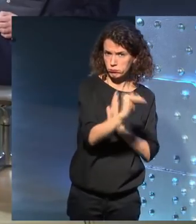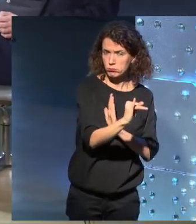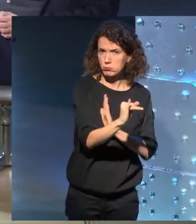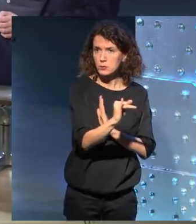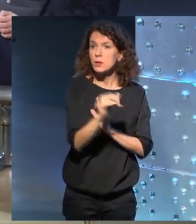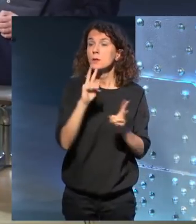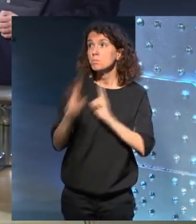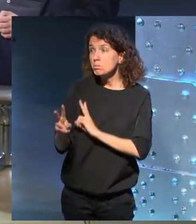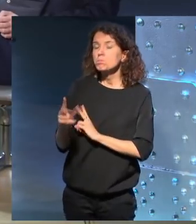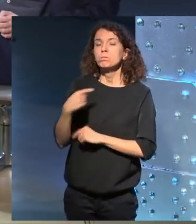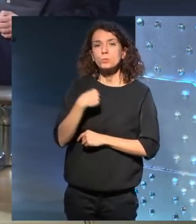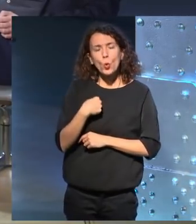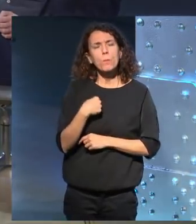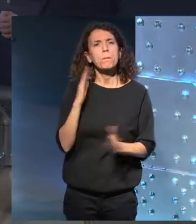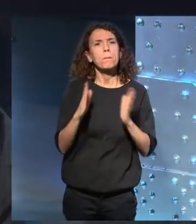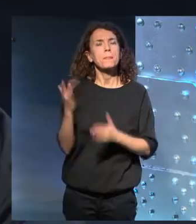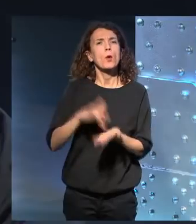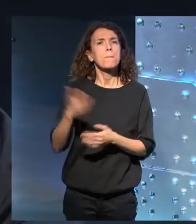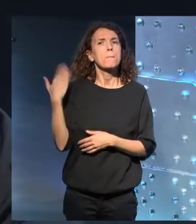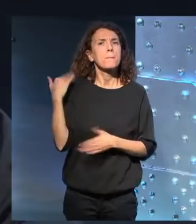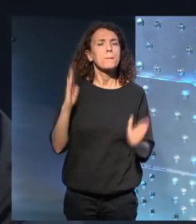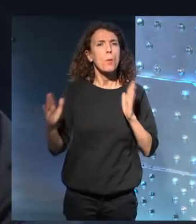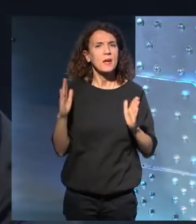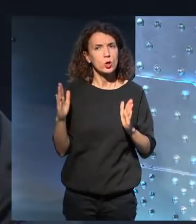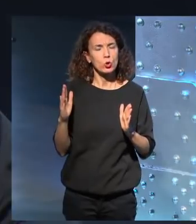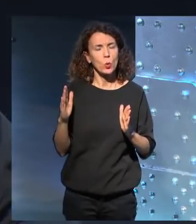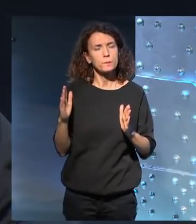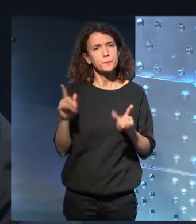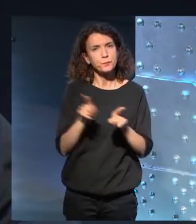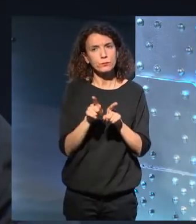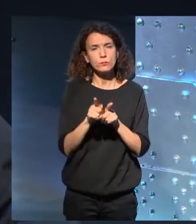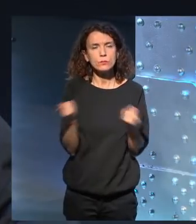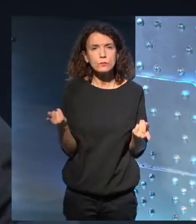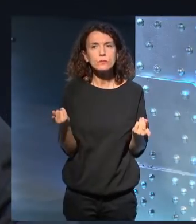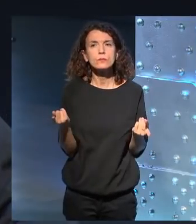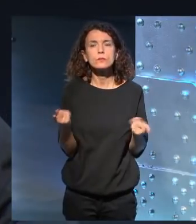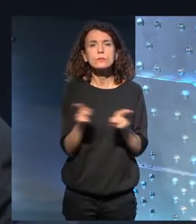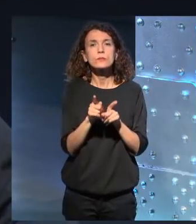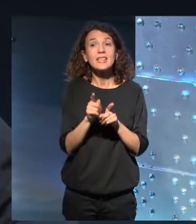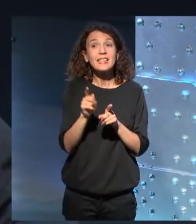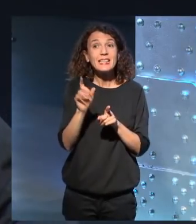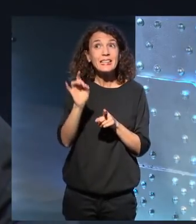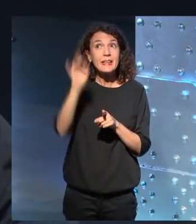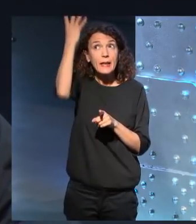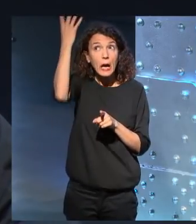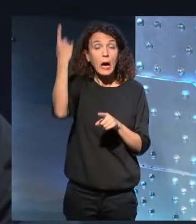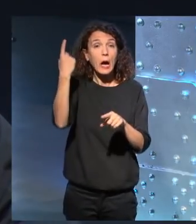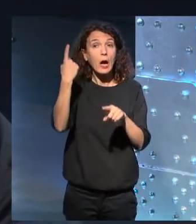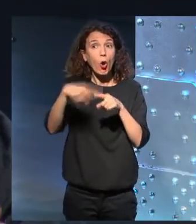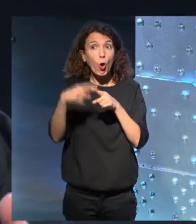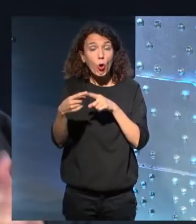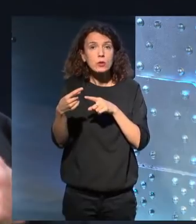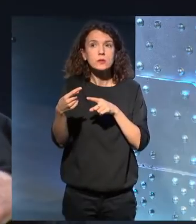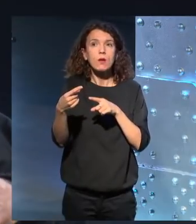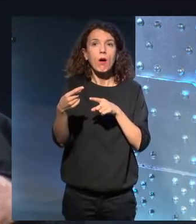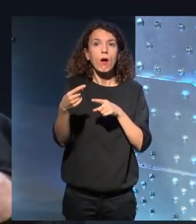Simplemente yo, en cierto momento, un poco para no tener que meter esas ideas que se me ocurren en